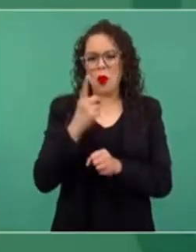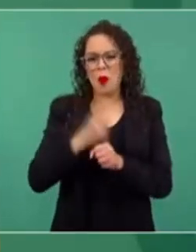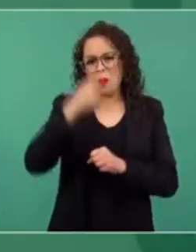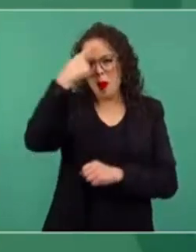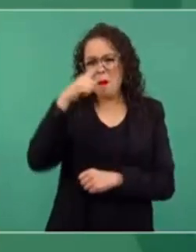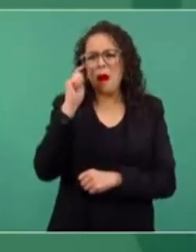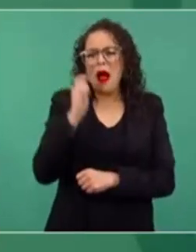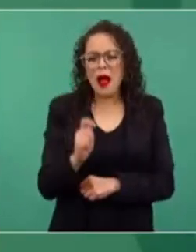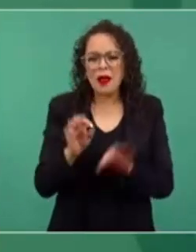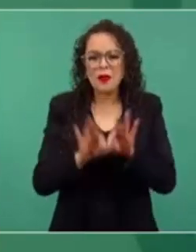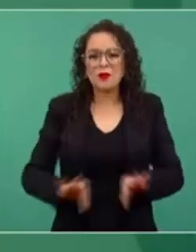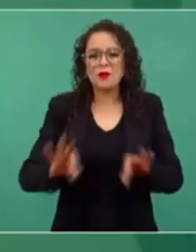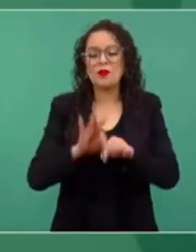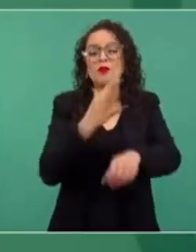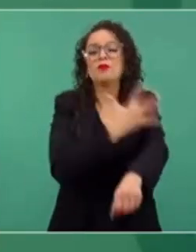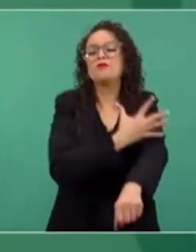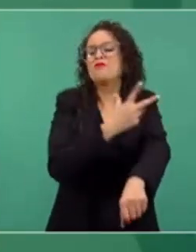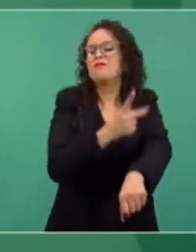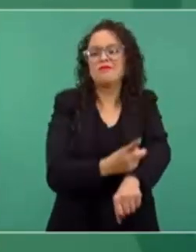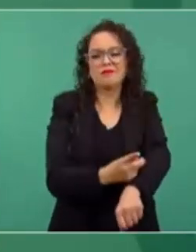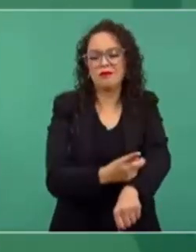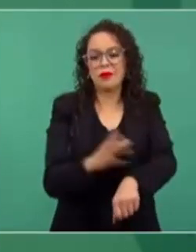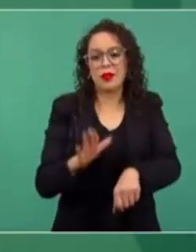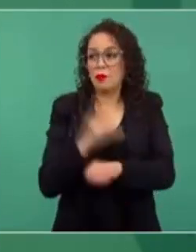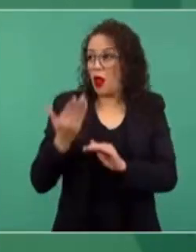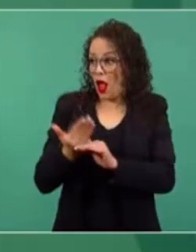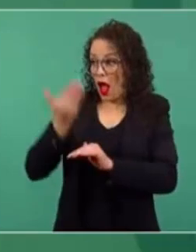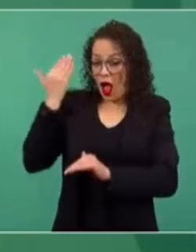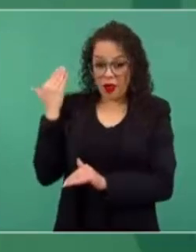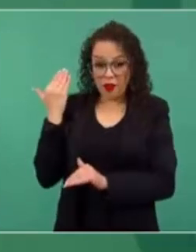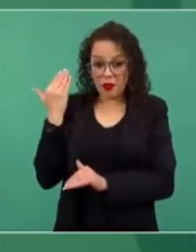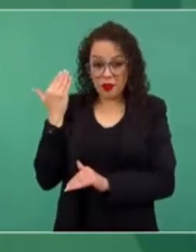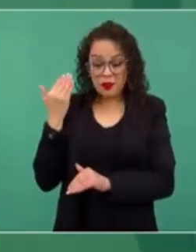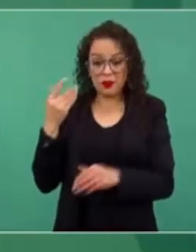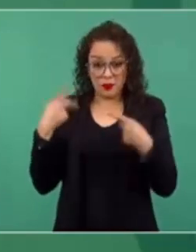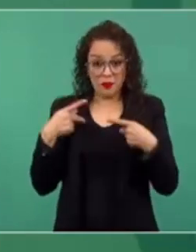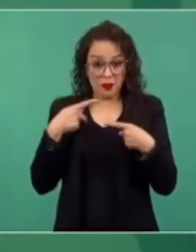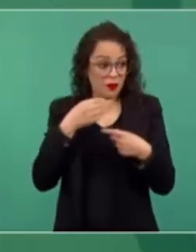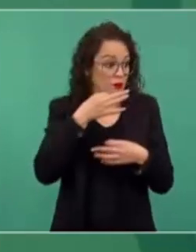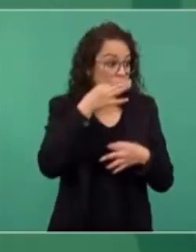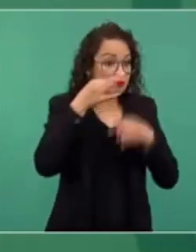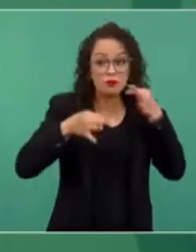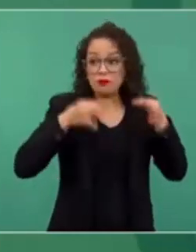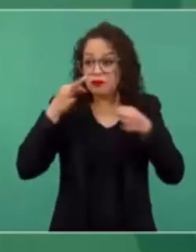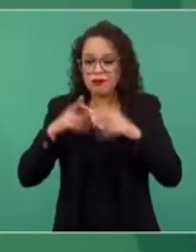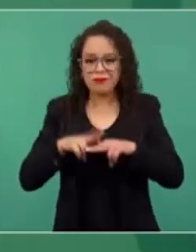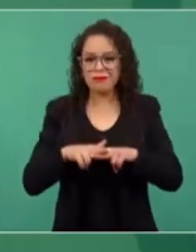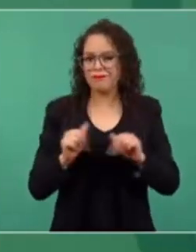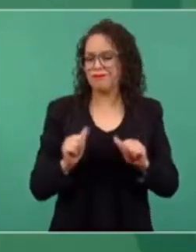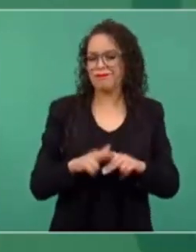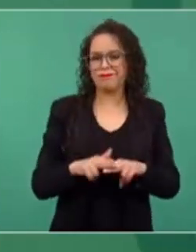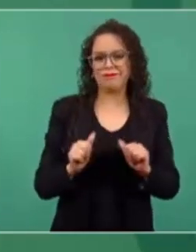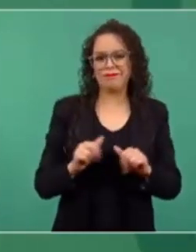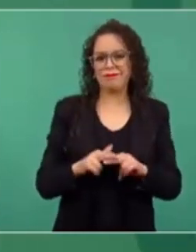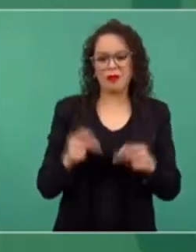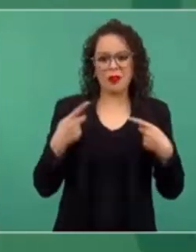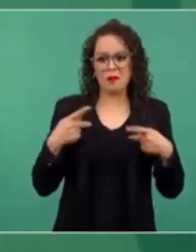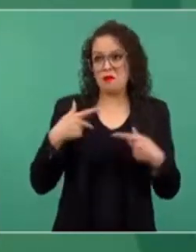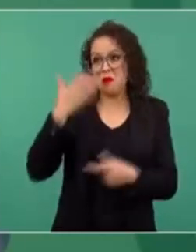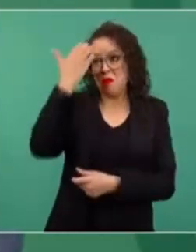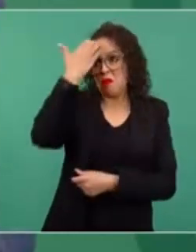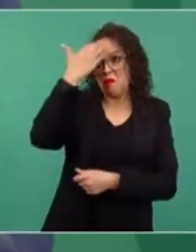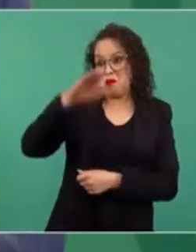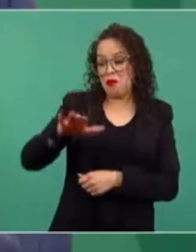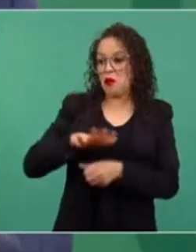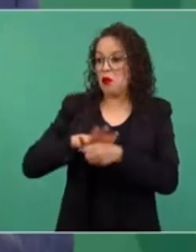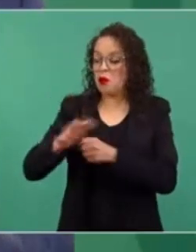no se informaba, la gente no se enteraba de lo que